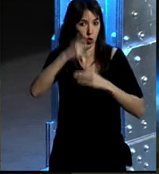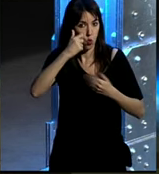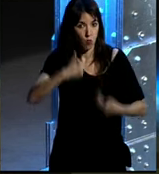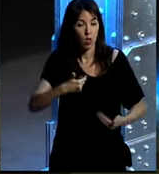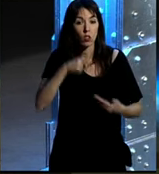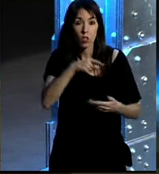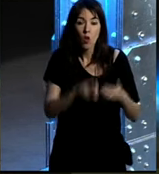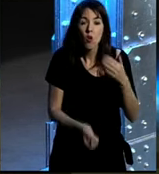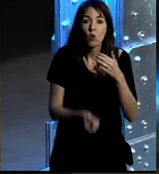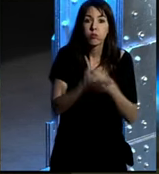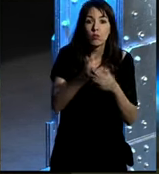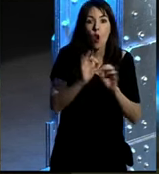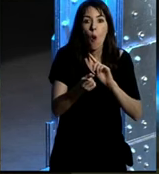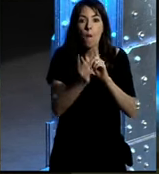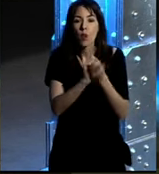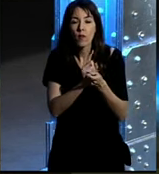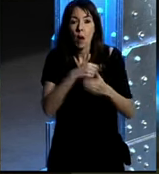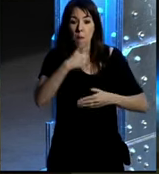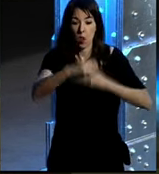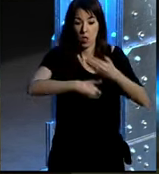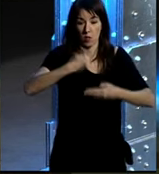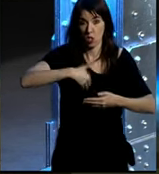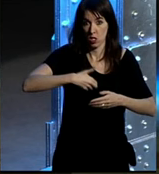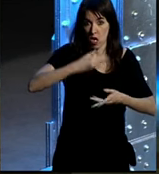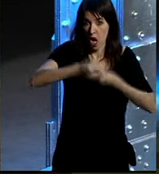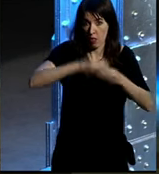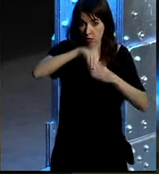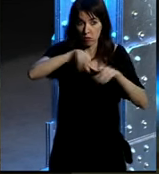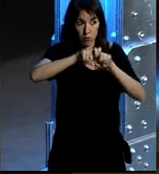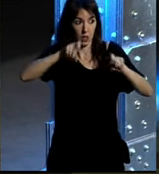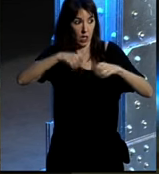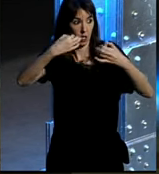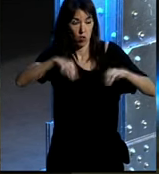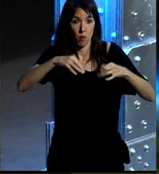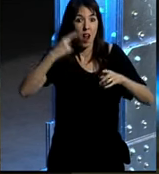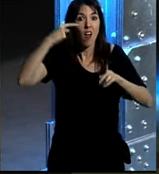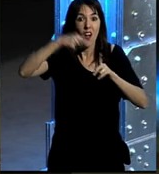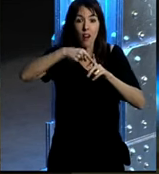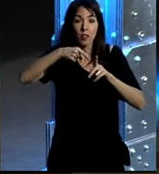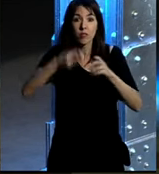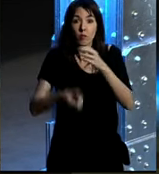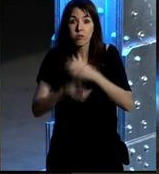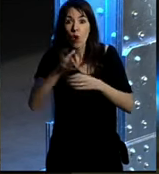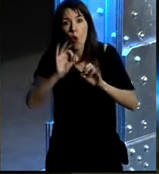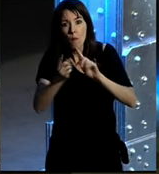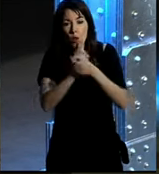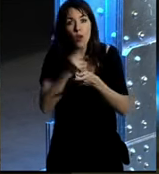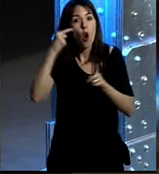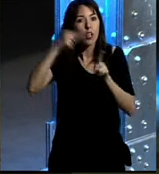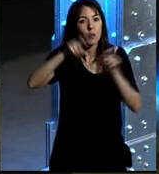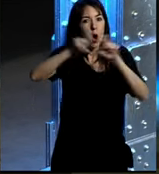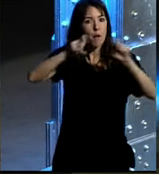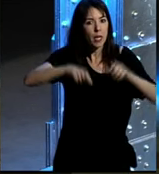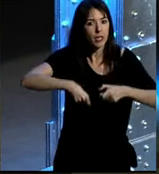crear o modificar procedimientos que ya se desarrollan dentro de las empresas para que la empresa gaste